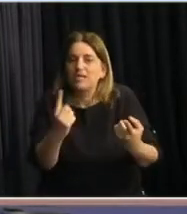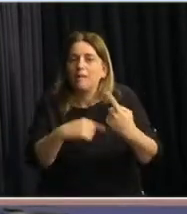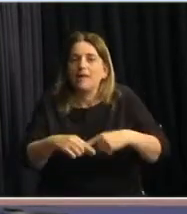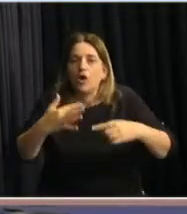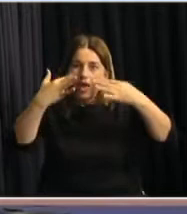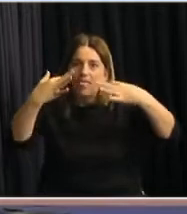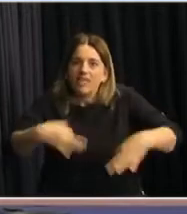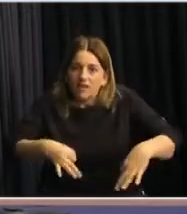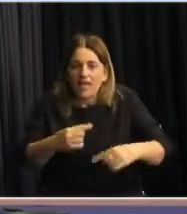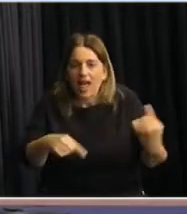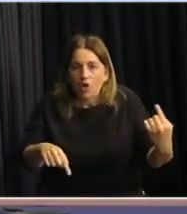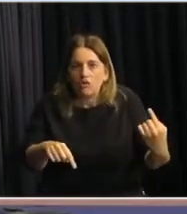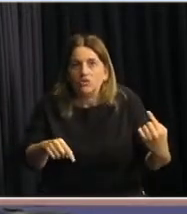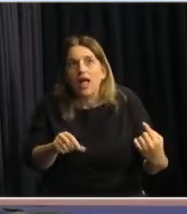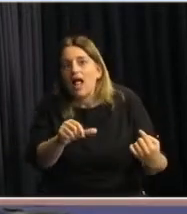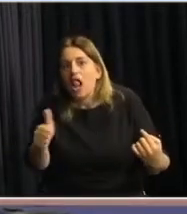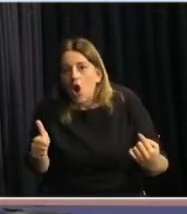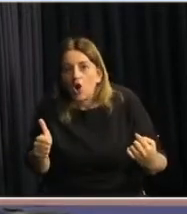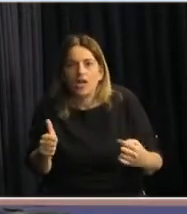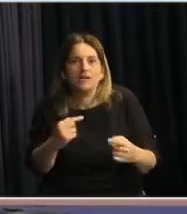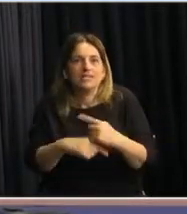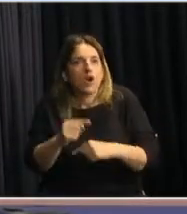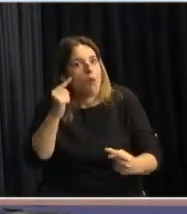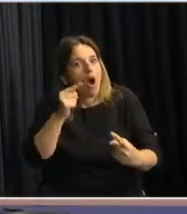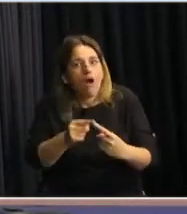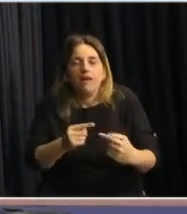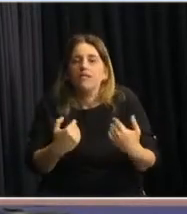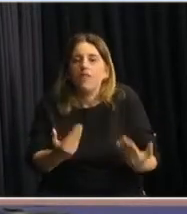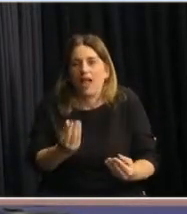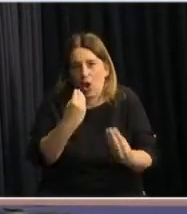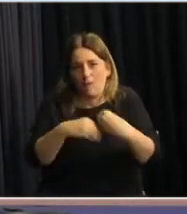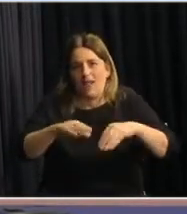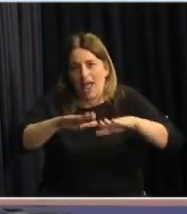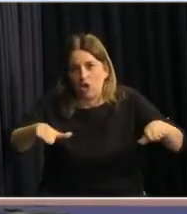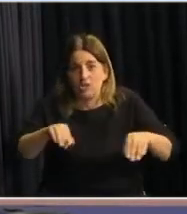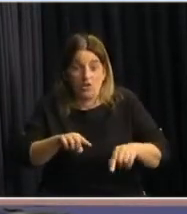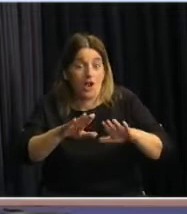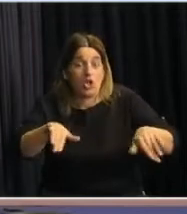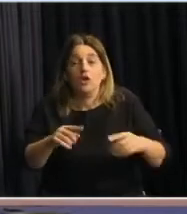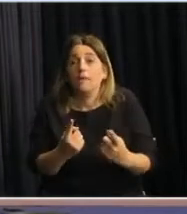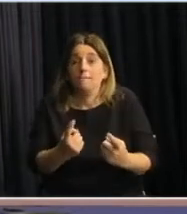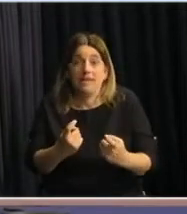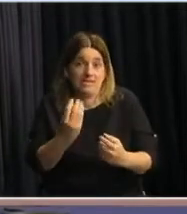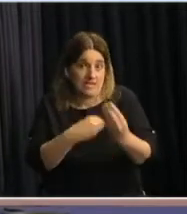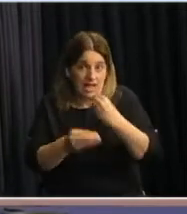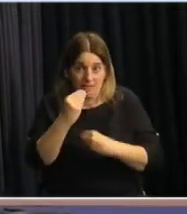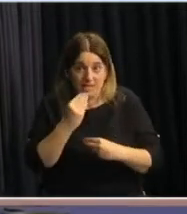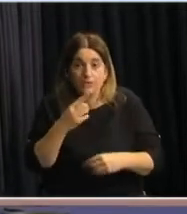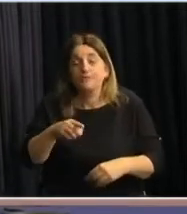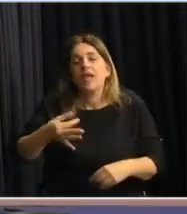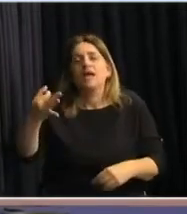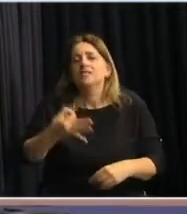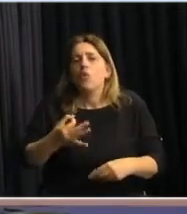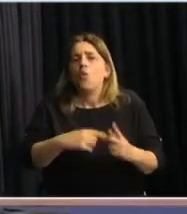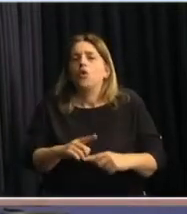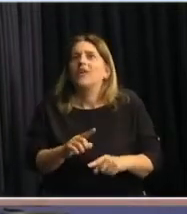realmente se lleguen al destinatario, al niño que necesita esa alimentación. Y en esa garantía de